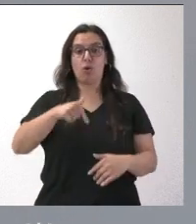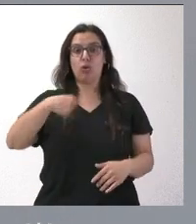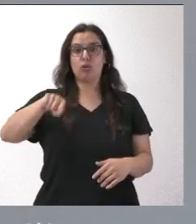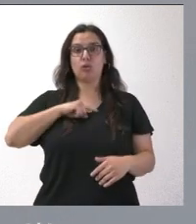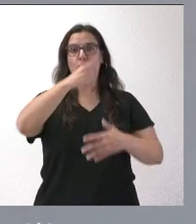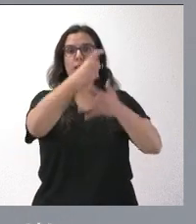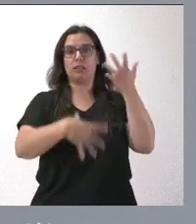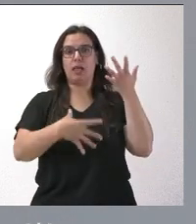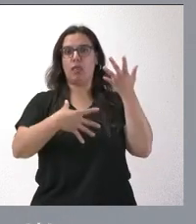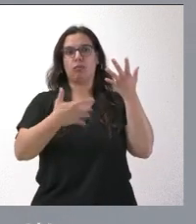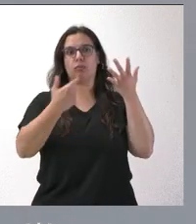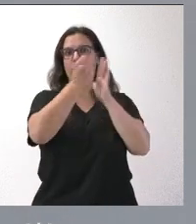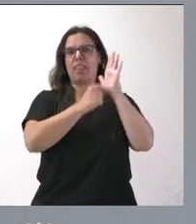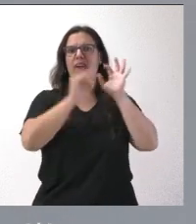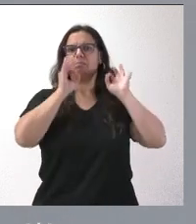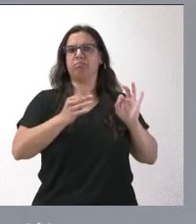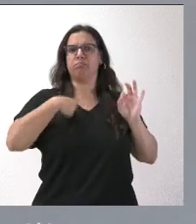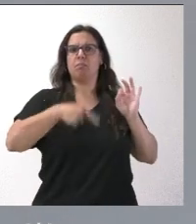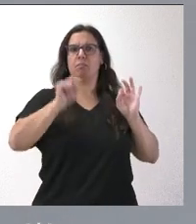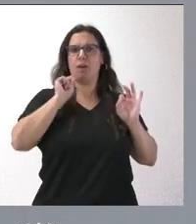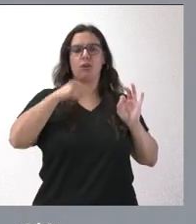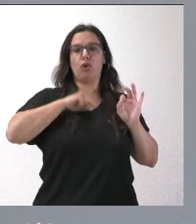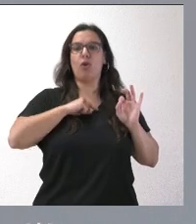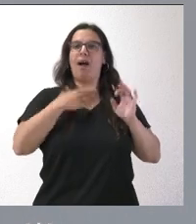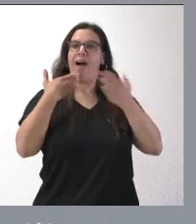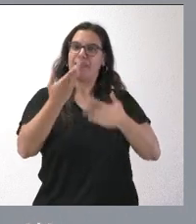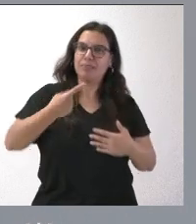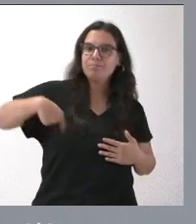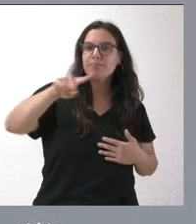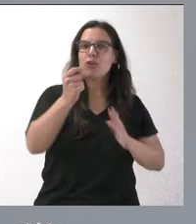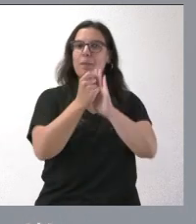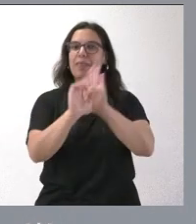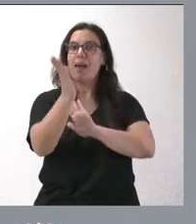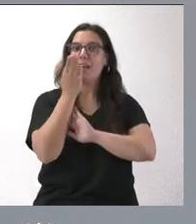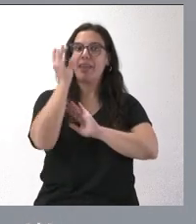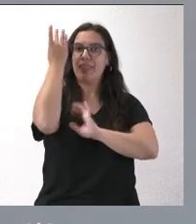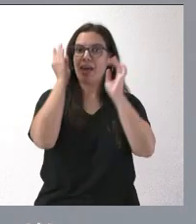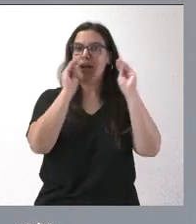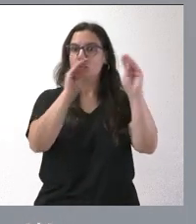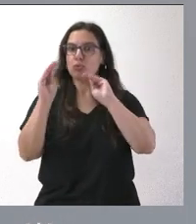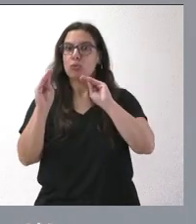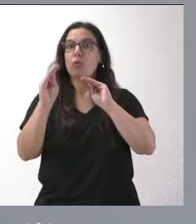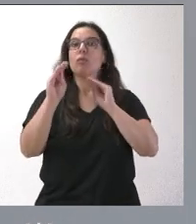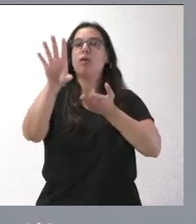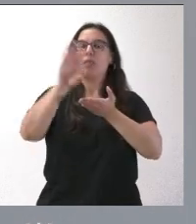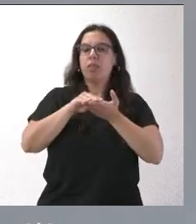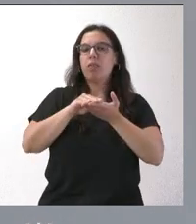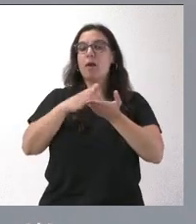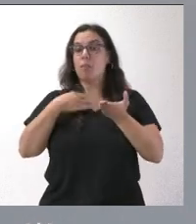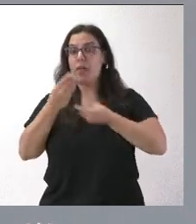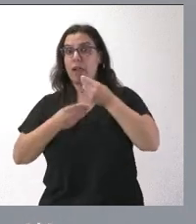un listado cerrado de medidas, sino que trabajemos con ellos, con las medidas que ellos quieran plantear, con los que puedan llevarse a cabo y, lógicamente, también